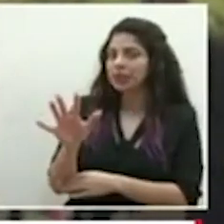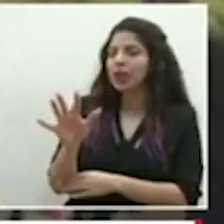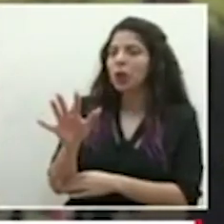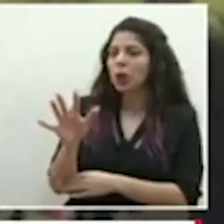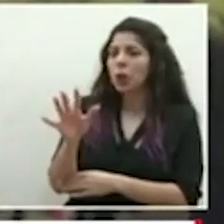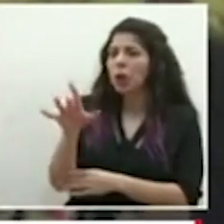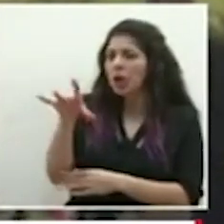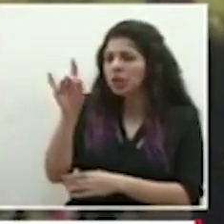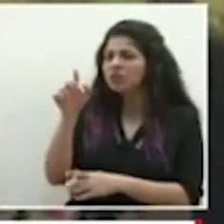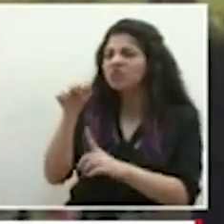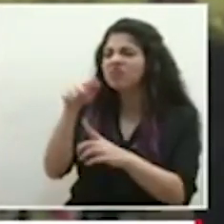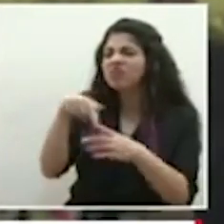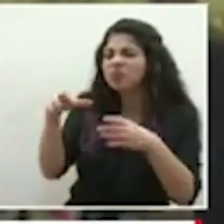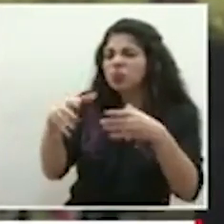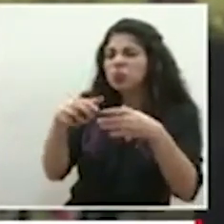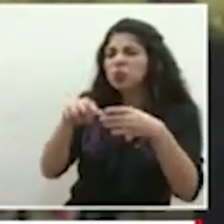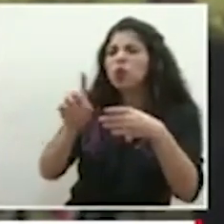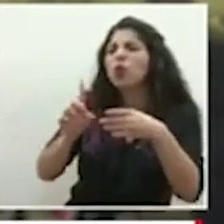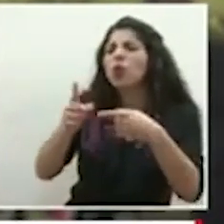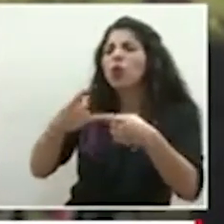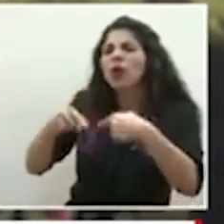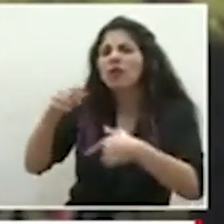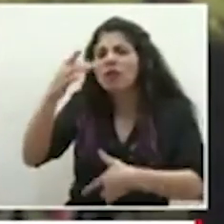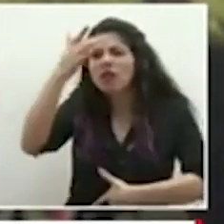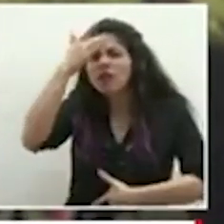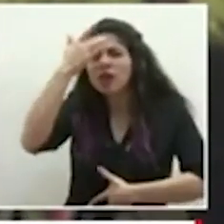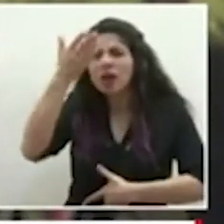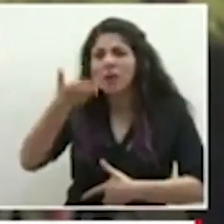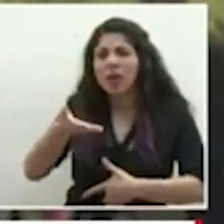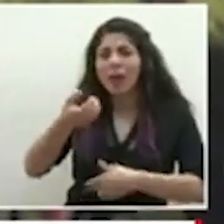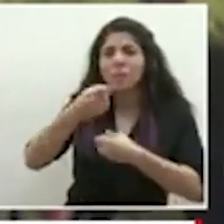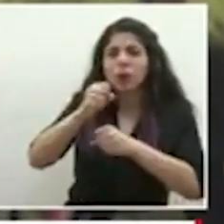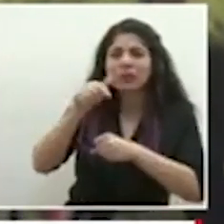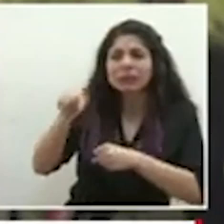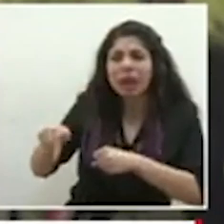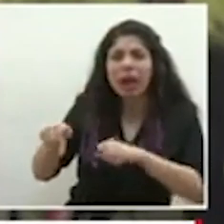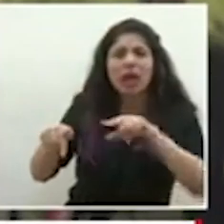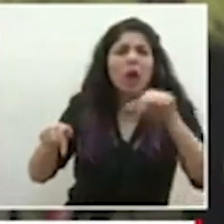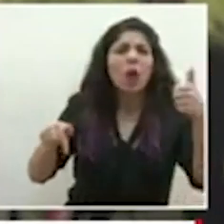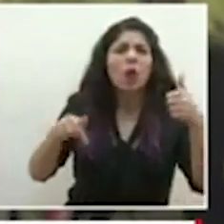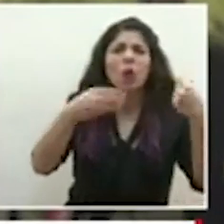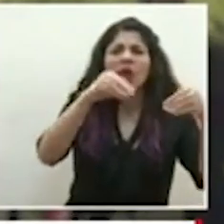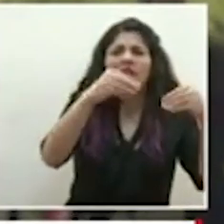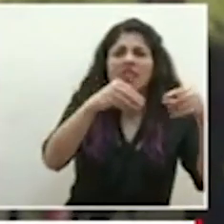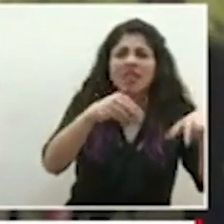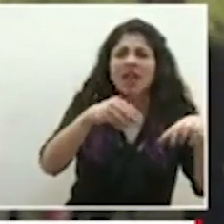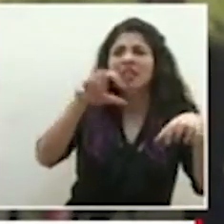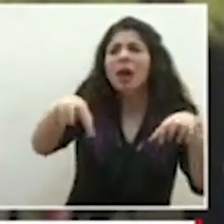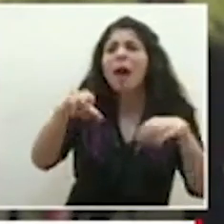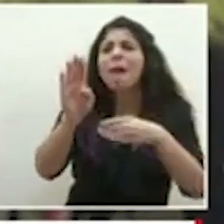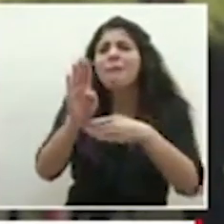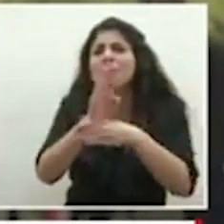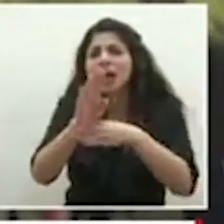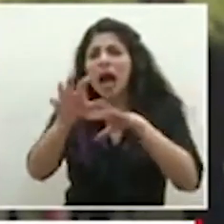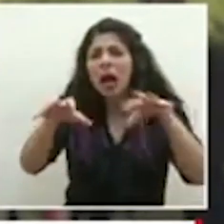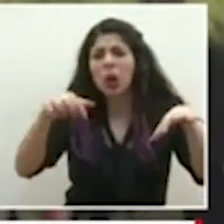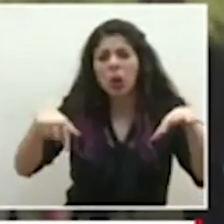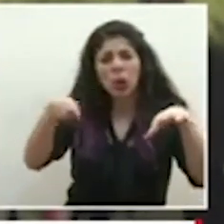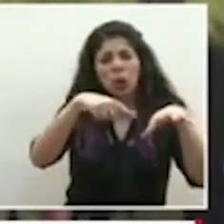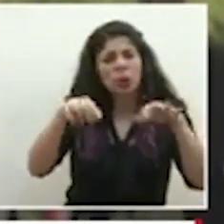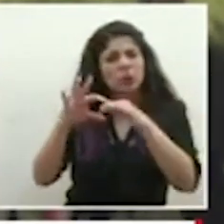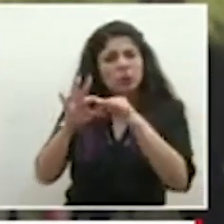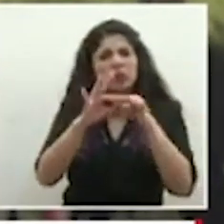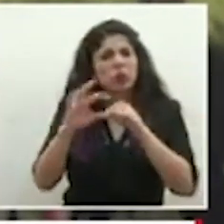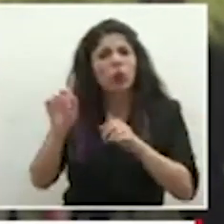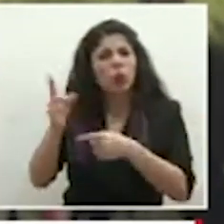Se ha encontrado el nexo entre las personas que se han detectado en la municipalidad, en un almacén y en un banco de esa comunidad. Eso por un